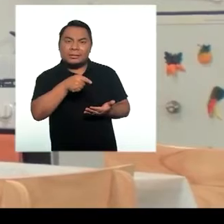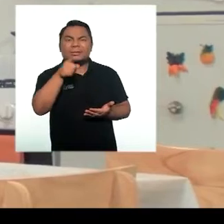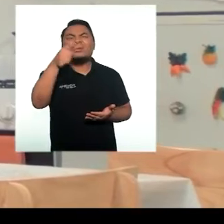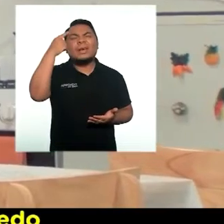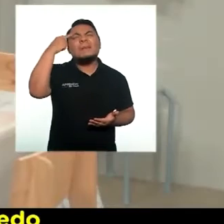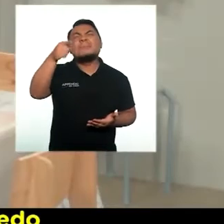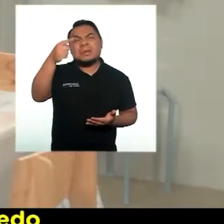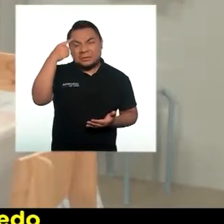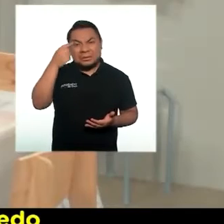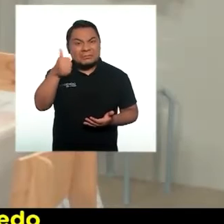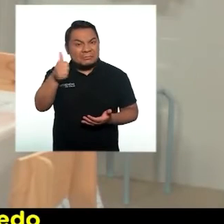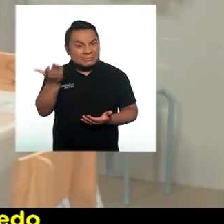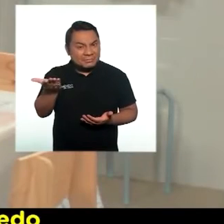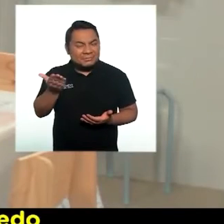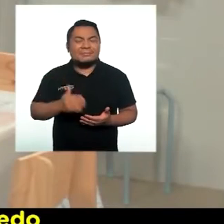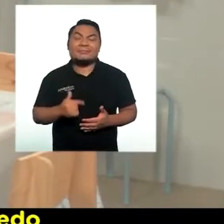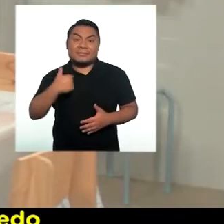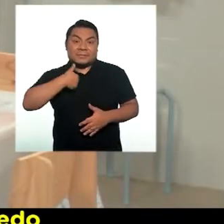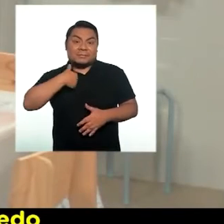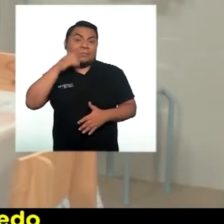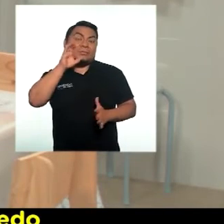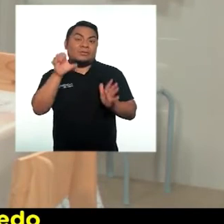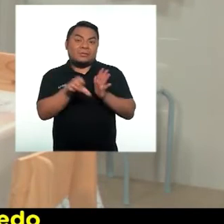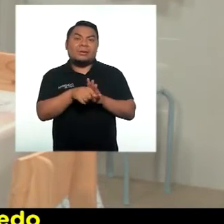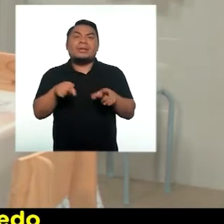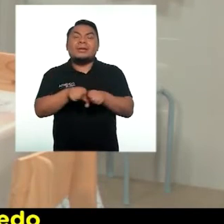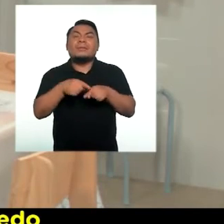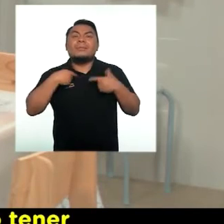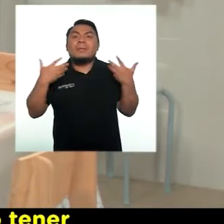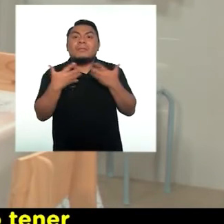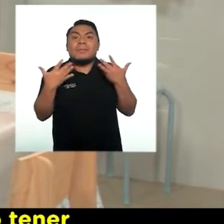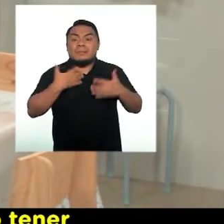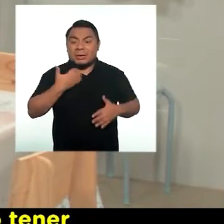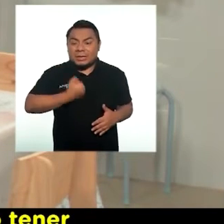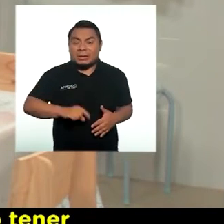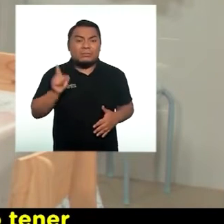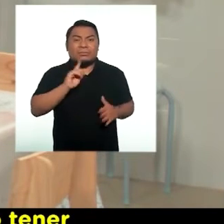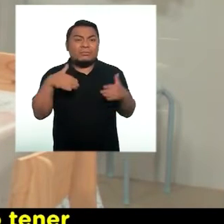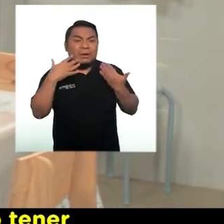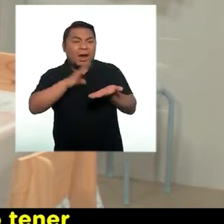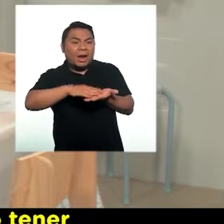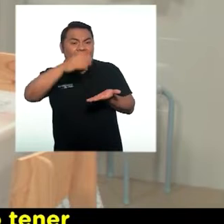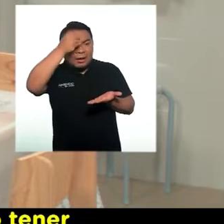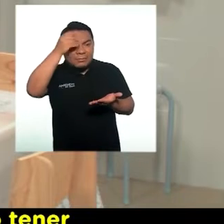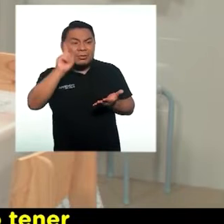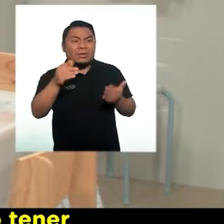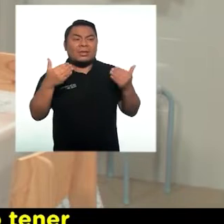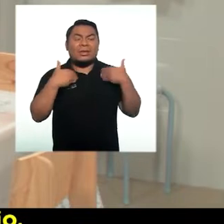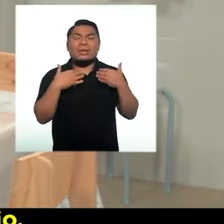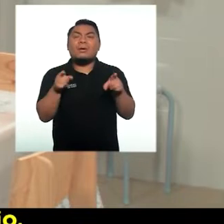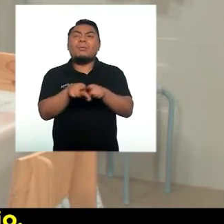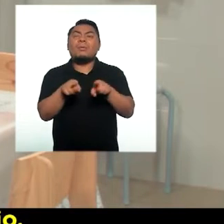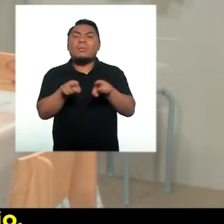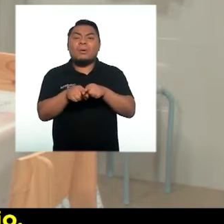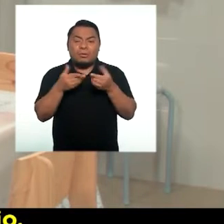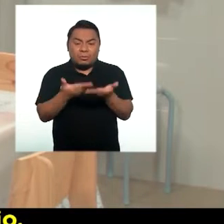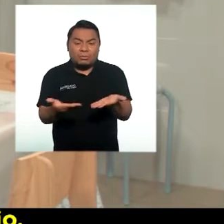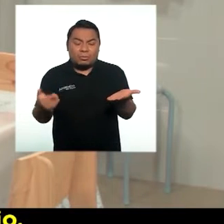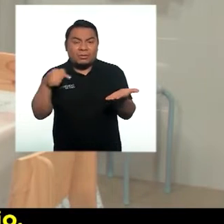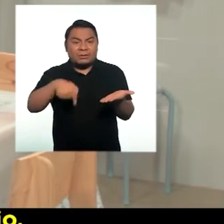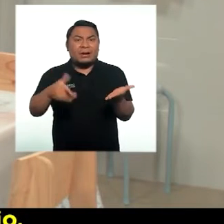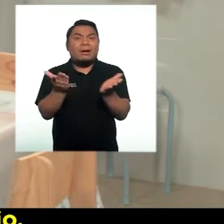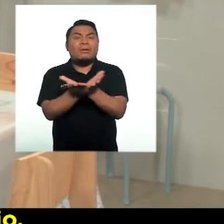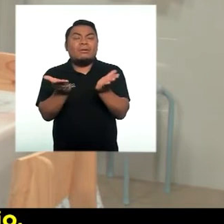creen? A mí, por ejemplo, también me daba miedo que mis hijos no pudieran aprender por no tener los mismos